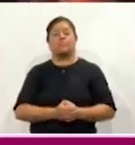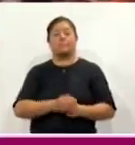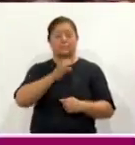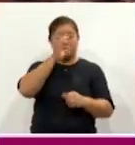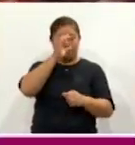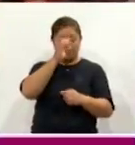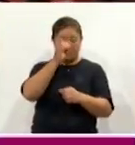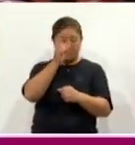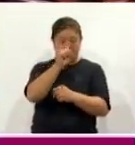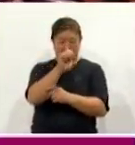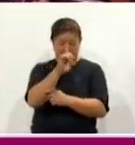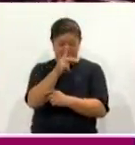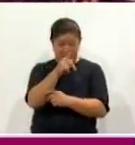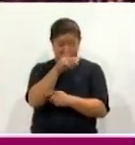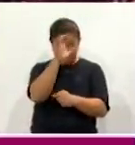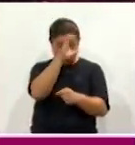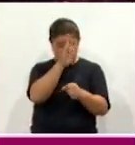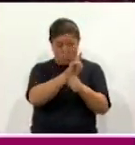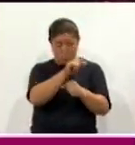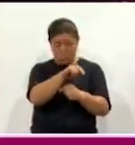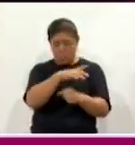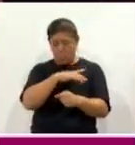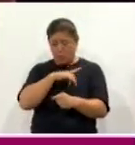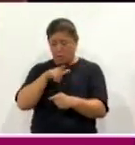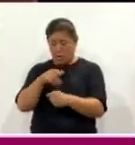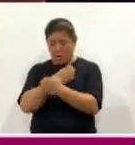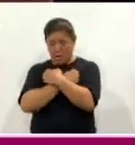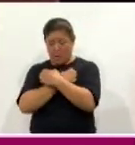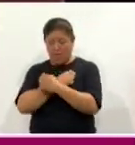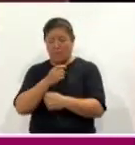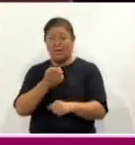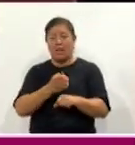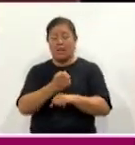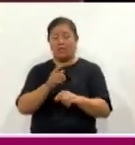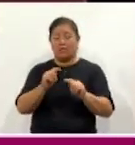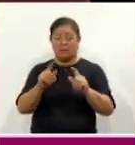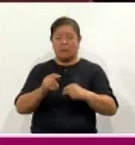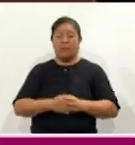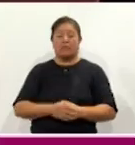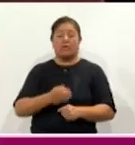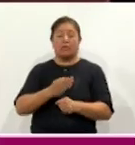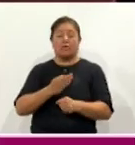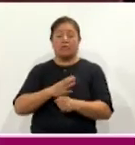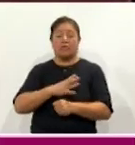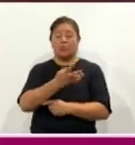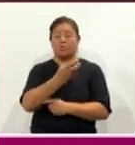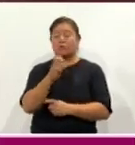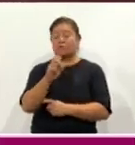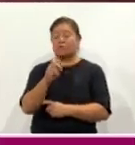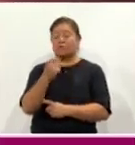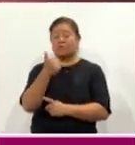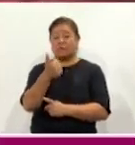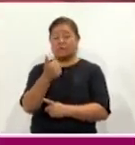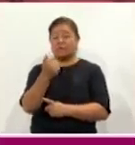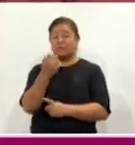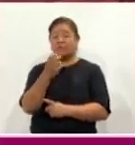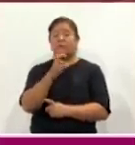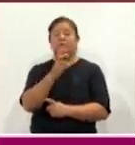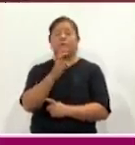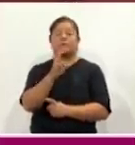Pública del Estado. En este 2024 se cumplen 433 años del